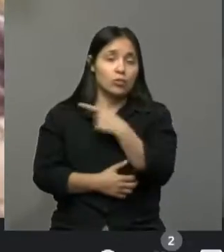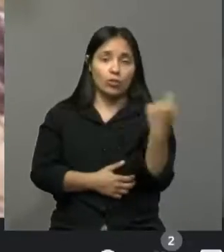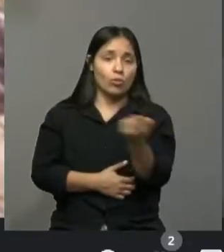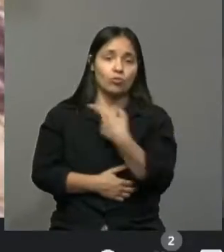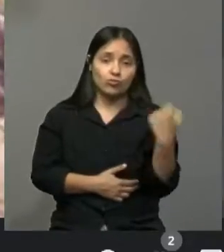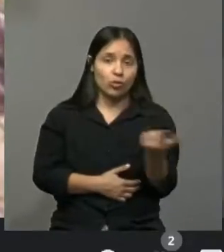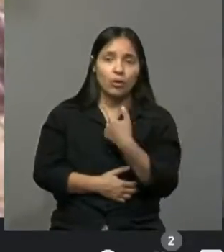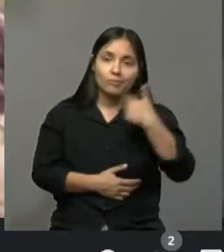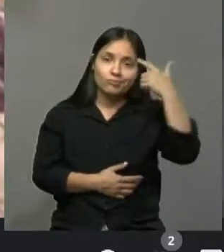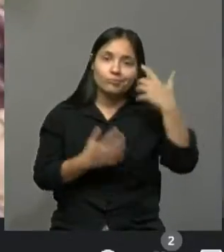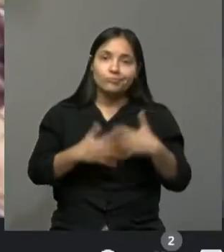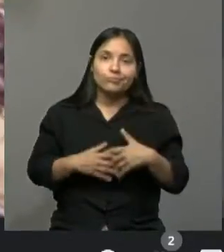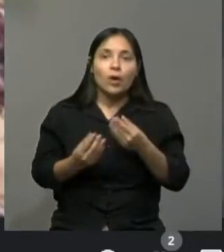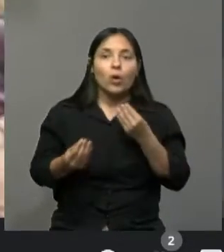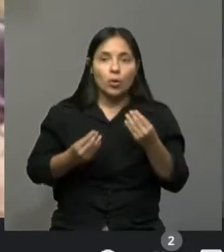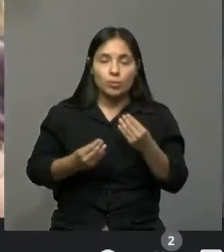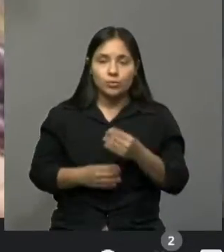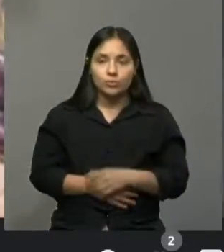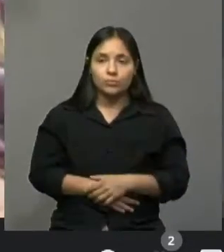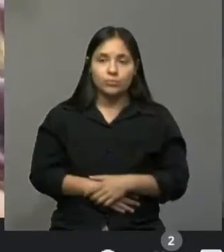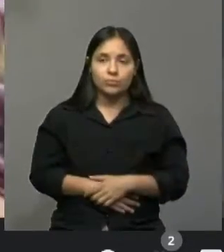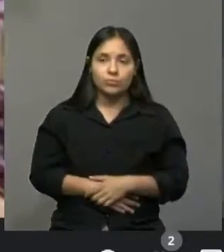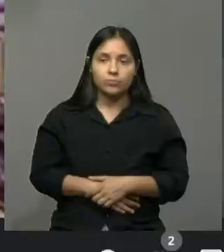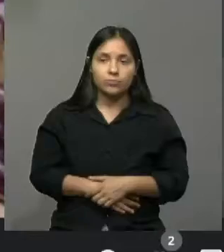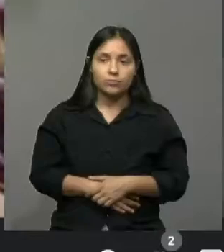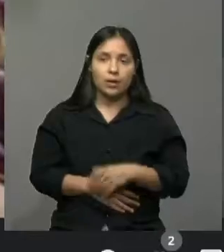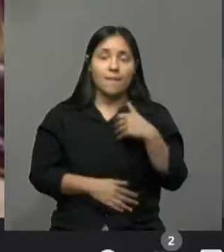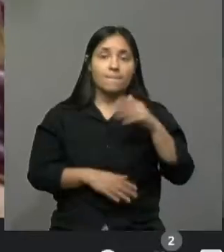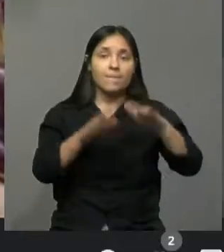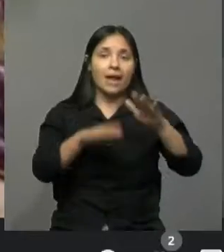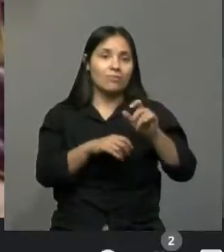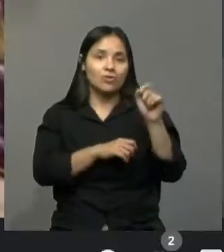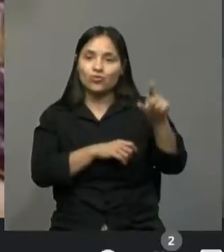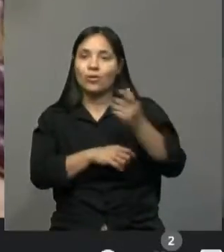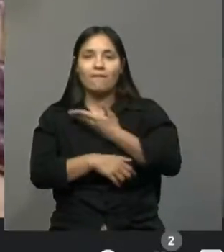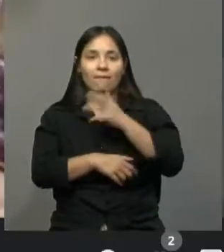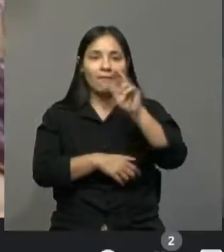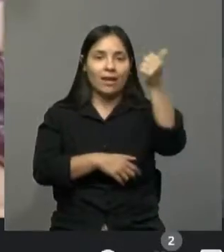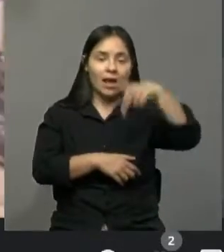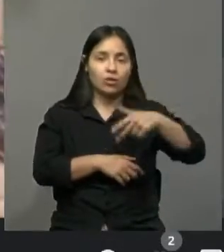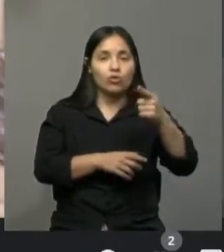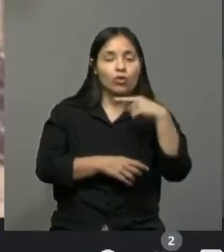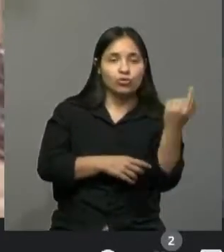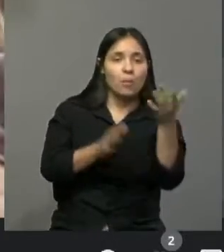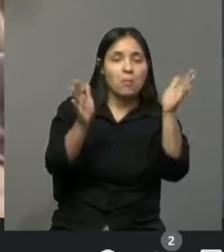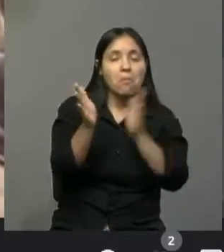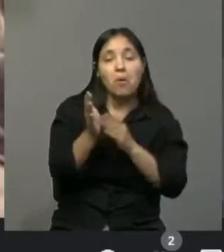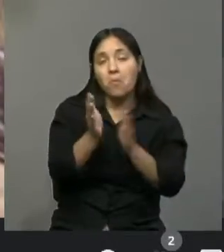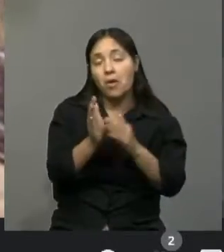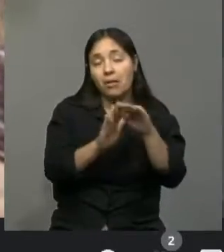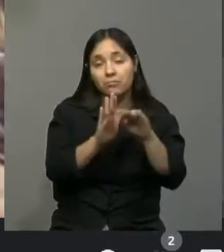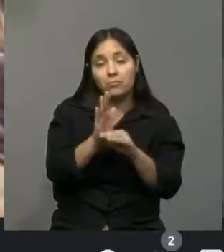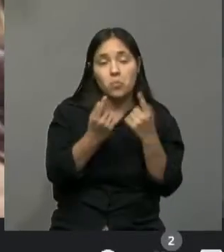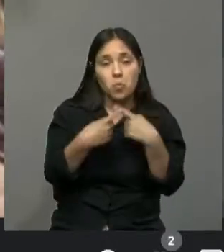lo pensamos todo de acorde al malambo de Frank. Hicimos una propuesta musical y la verdad que se armó